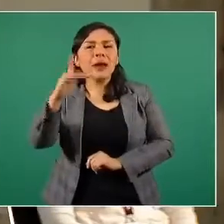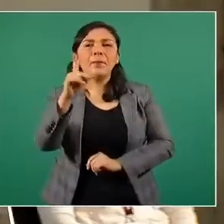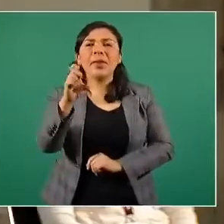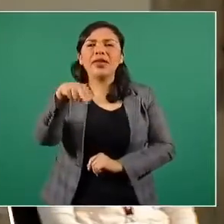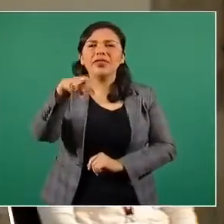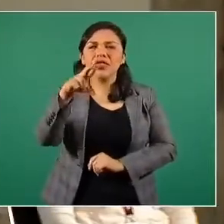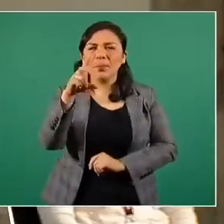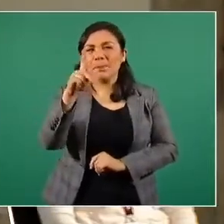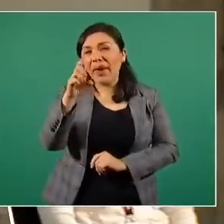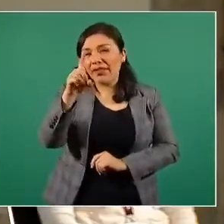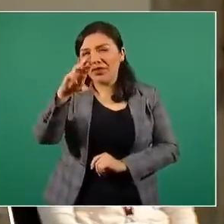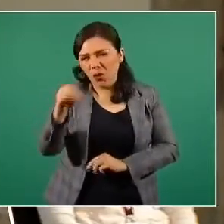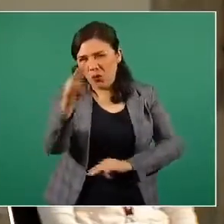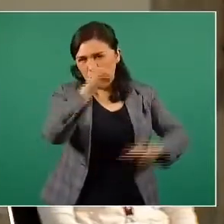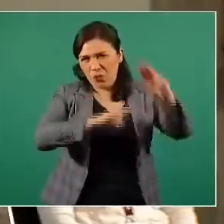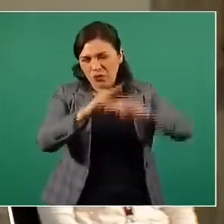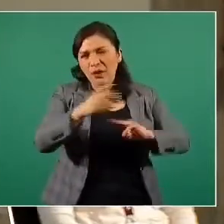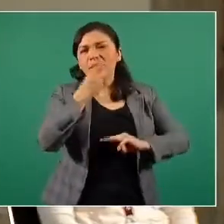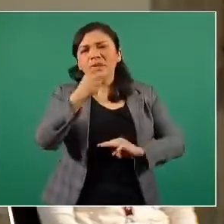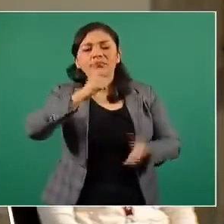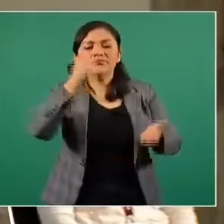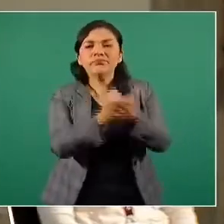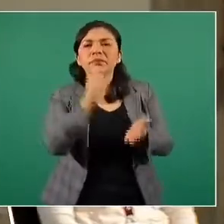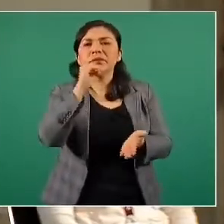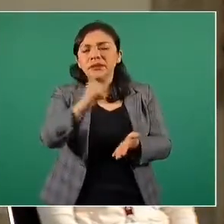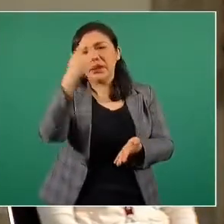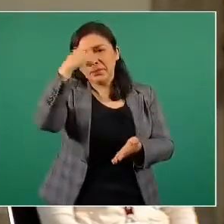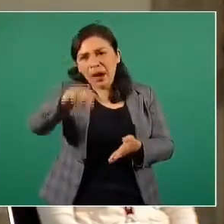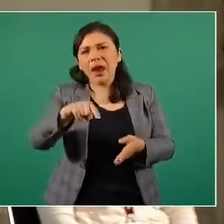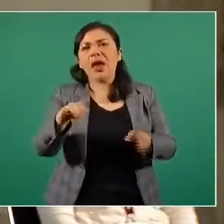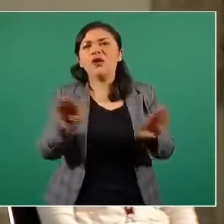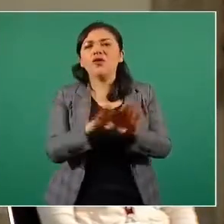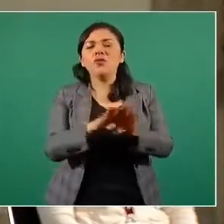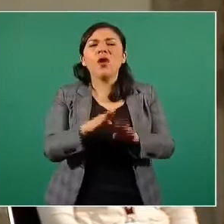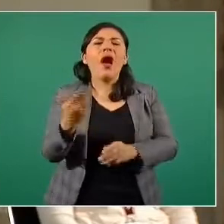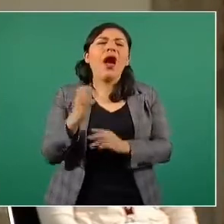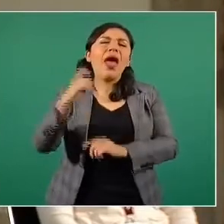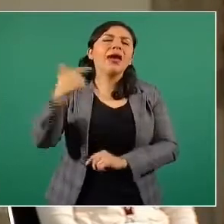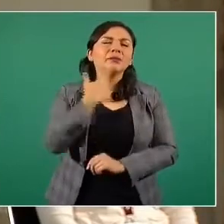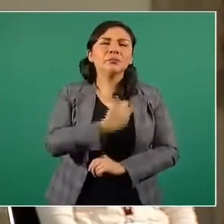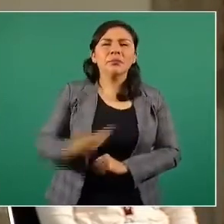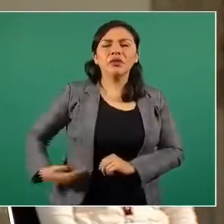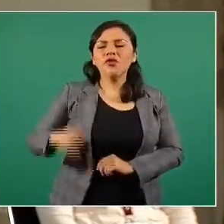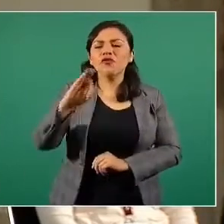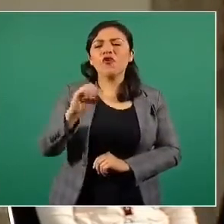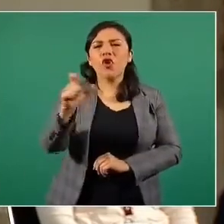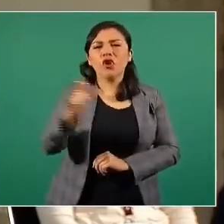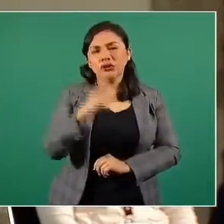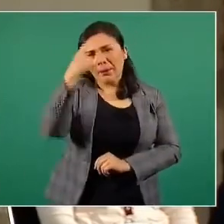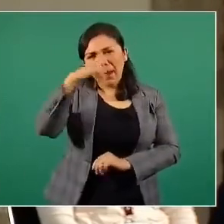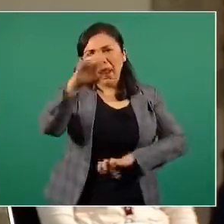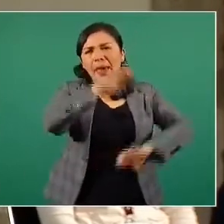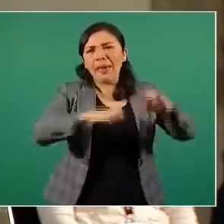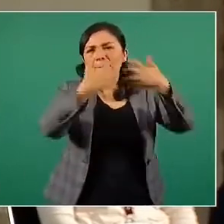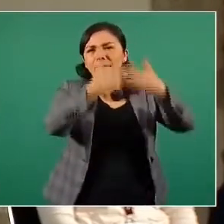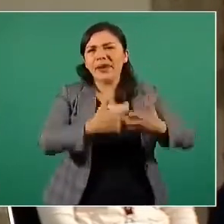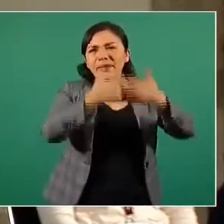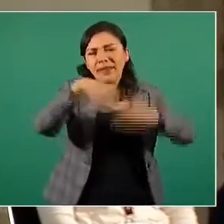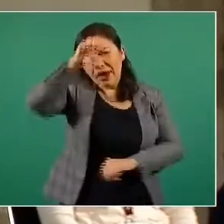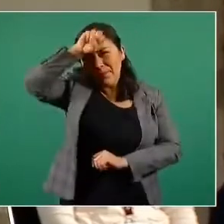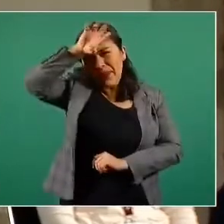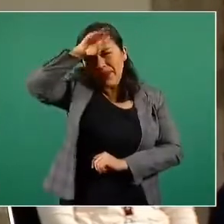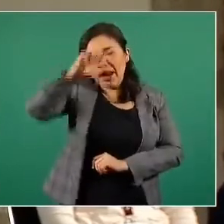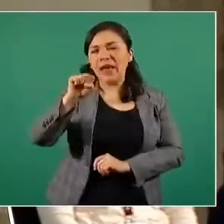aprobó una concesión de explotación depredadora por Vicente Fox a la empresa minera San Javier, ha de